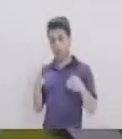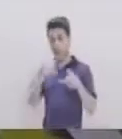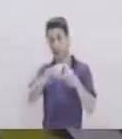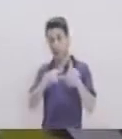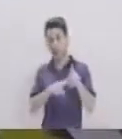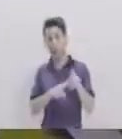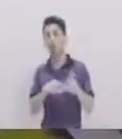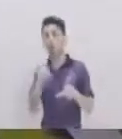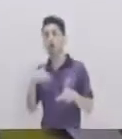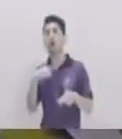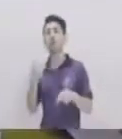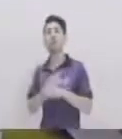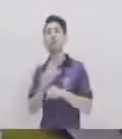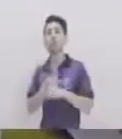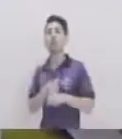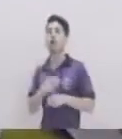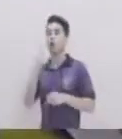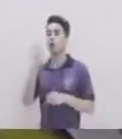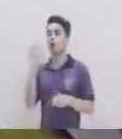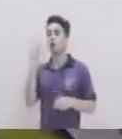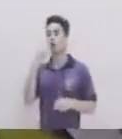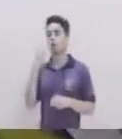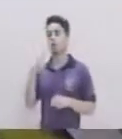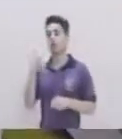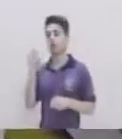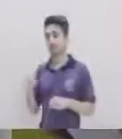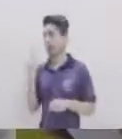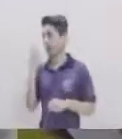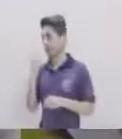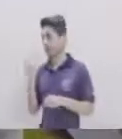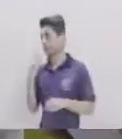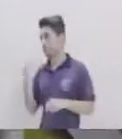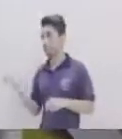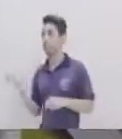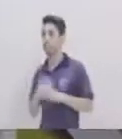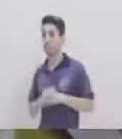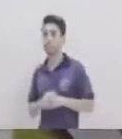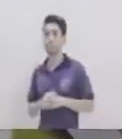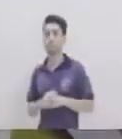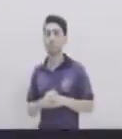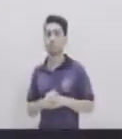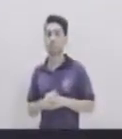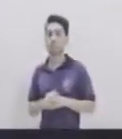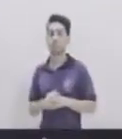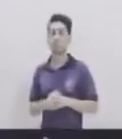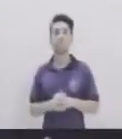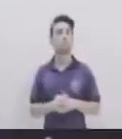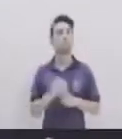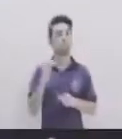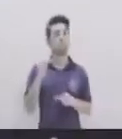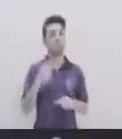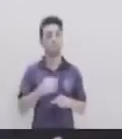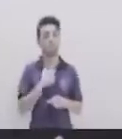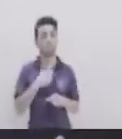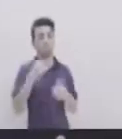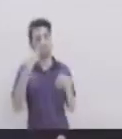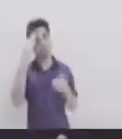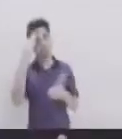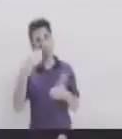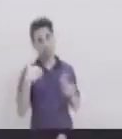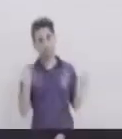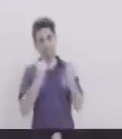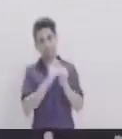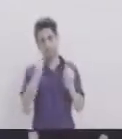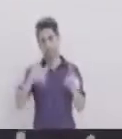Comprendido entre ellos Pues vamos a utilizar Ley de cosenos Ley de cosenos Entonces ¿Eso es Claudito? Bueno profe Muchísimas gracias